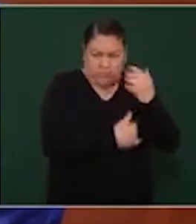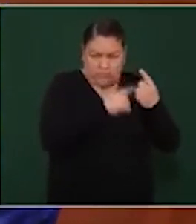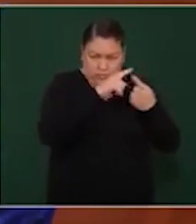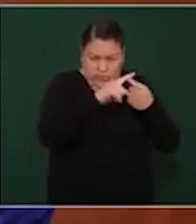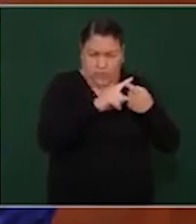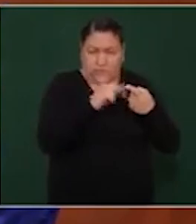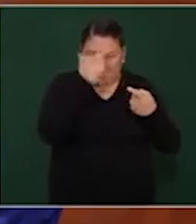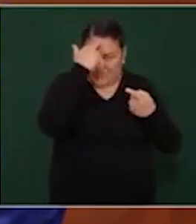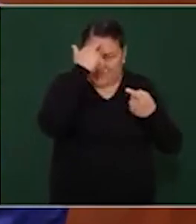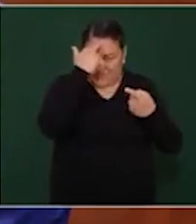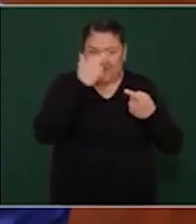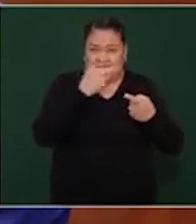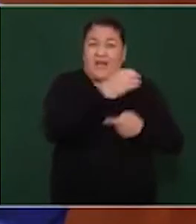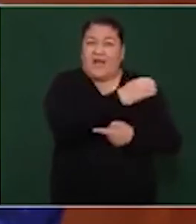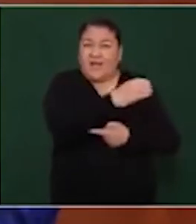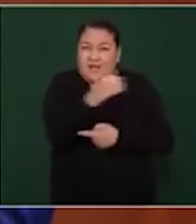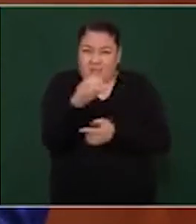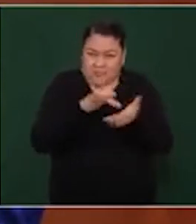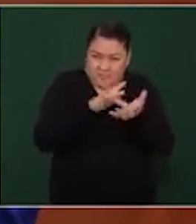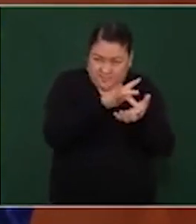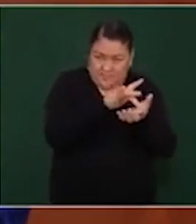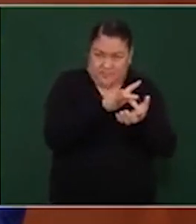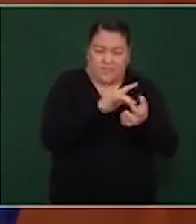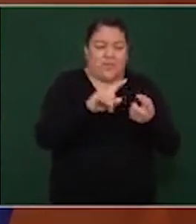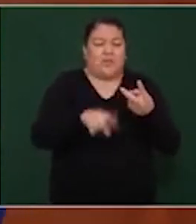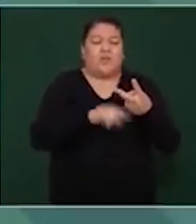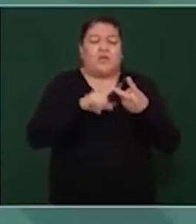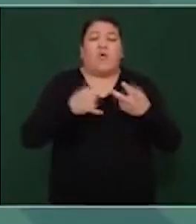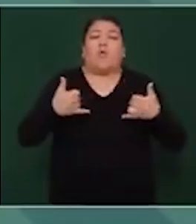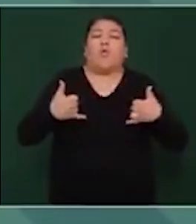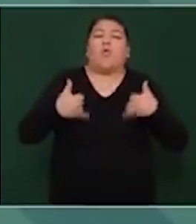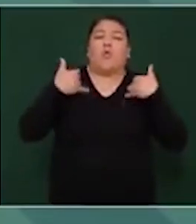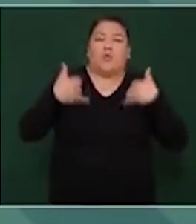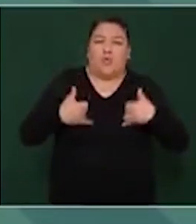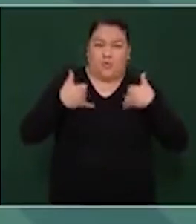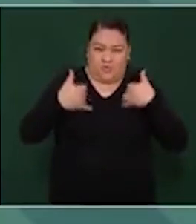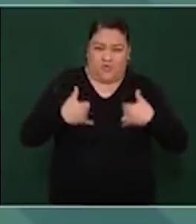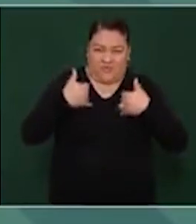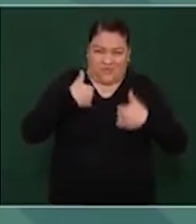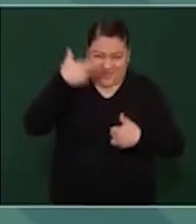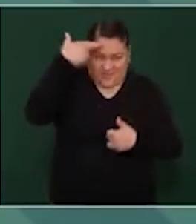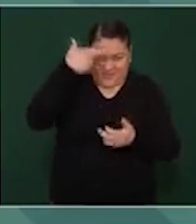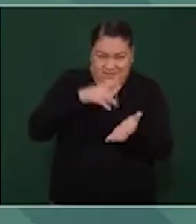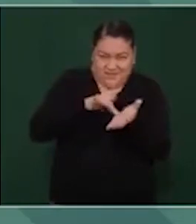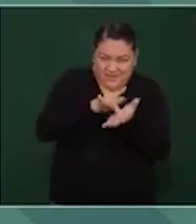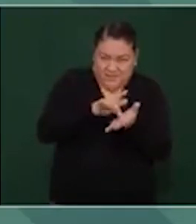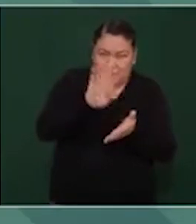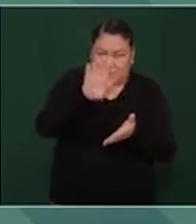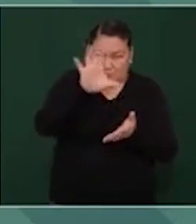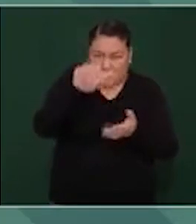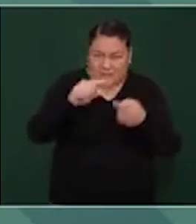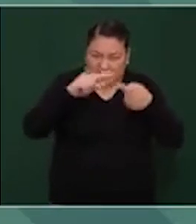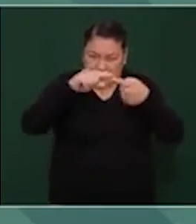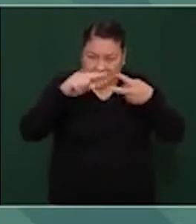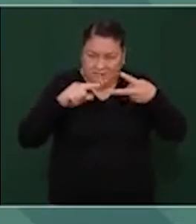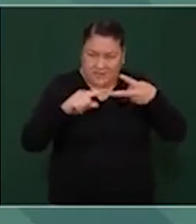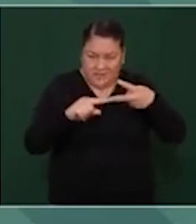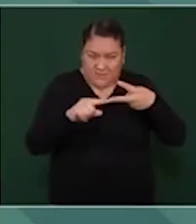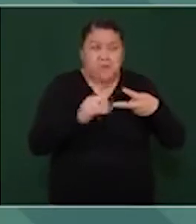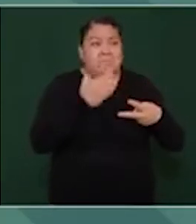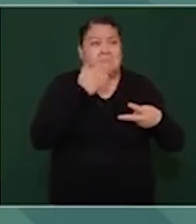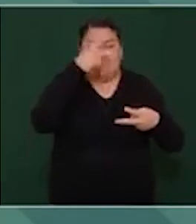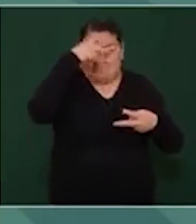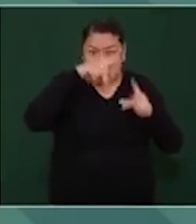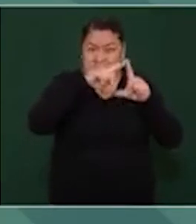el Sembrando Vida y el de Jóvenes Construyendo el Futuro, con muy buenos